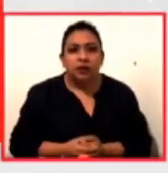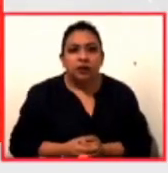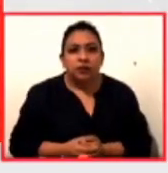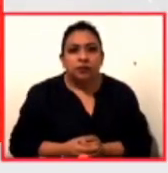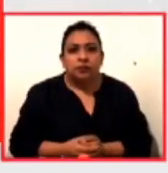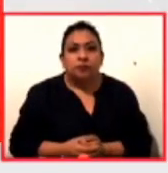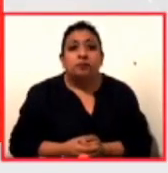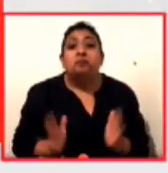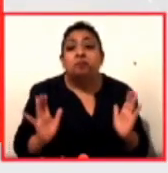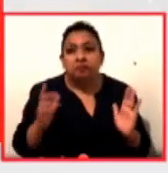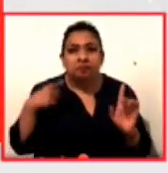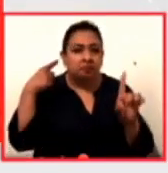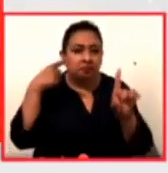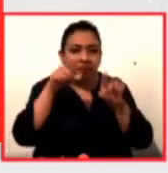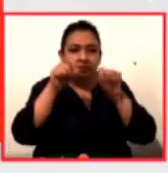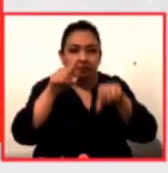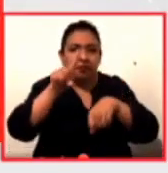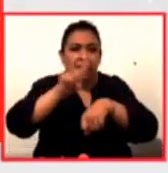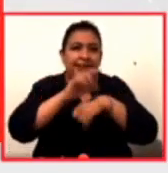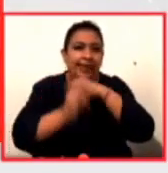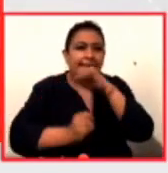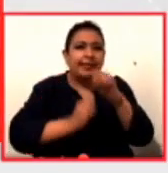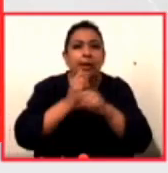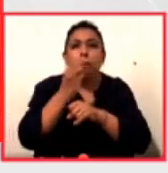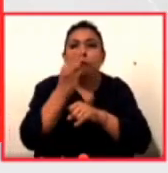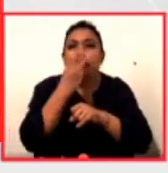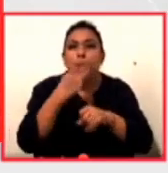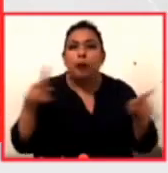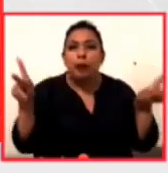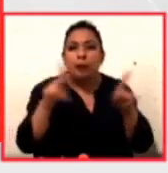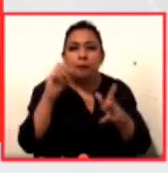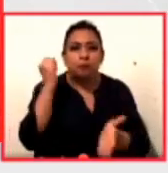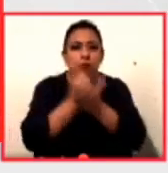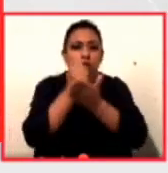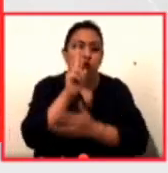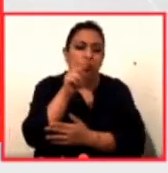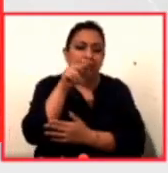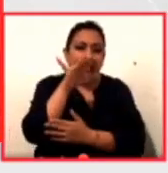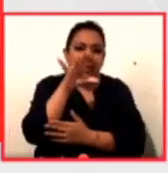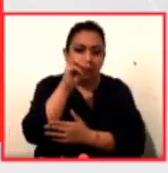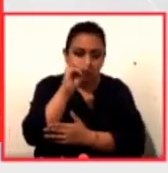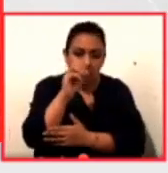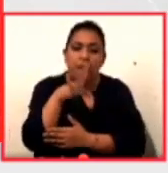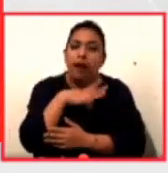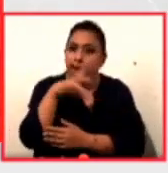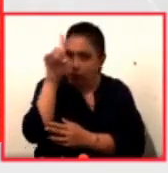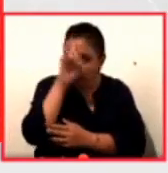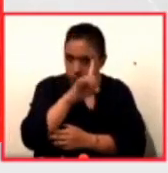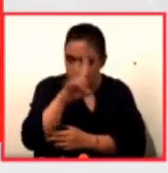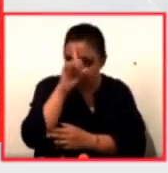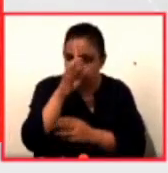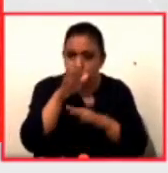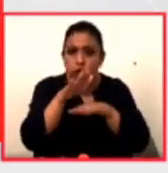y a propósito de este El Día Internacional de las Abejas declarado por la UNESCO quiero hacer una recomendación literaria se trata de este libro de